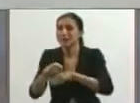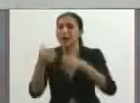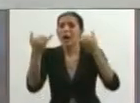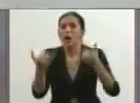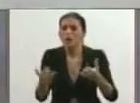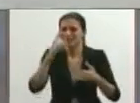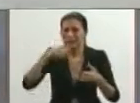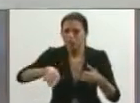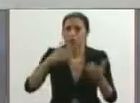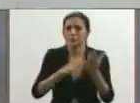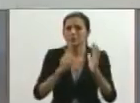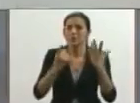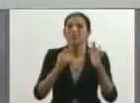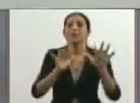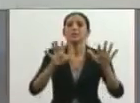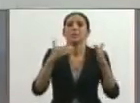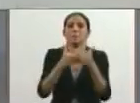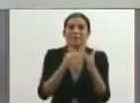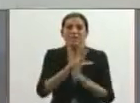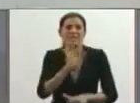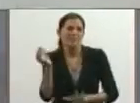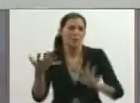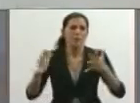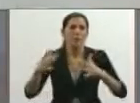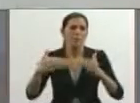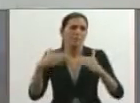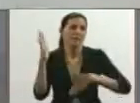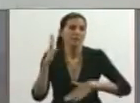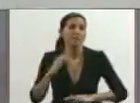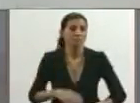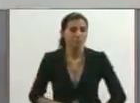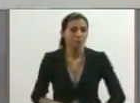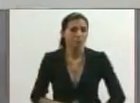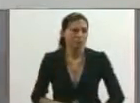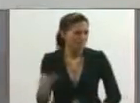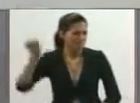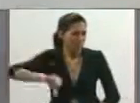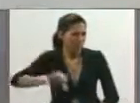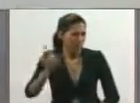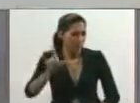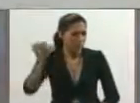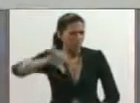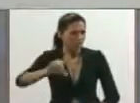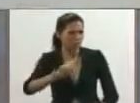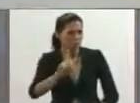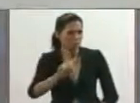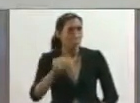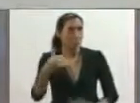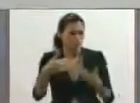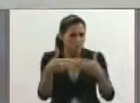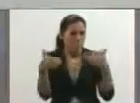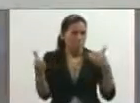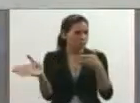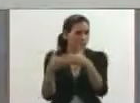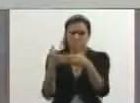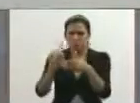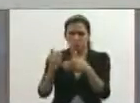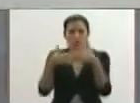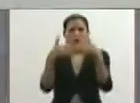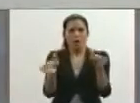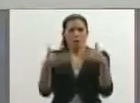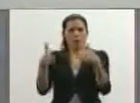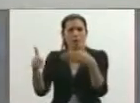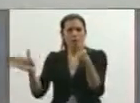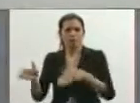El negocio no está tan malo, ¿verdad? El negocio no está tan malo. En otras ocasiones nos hemos dado cuenta cómo